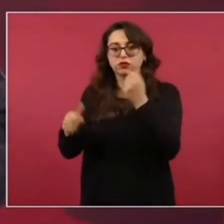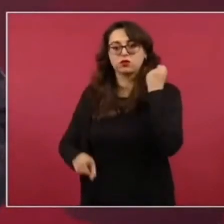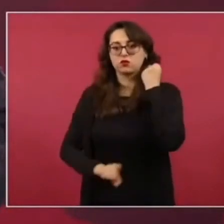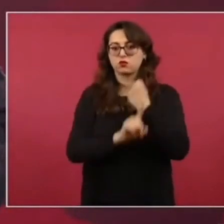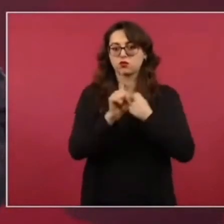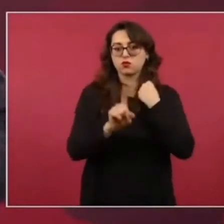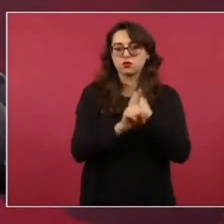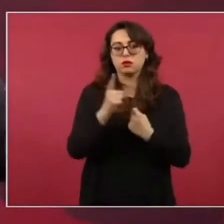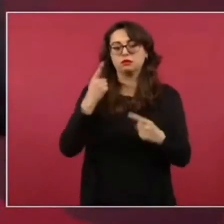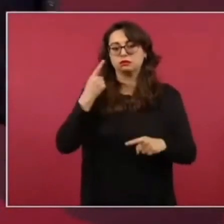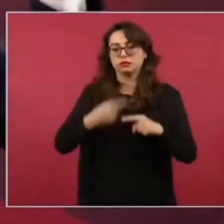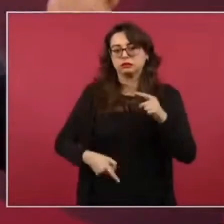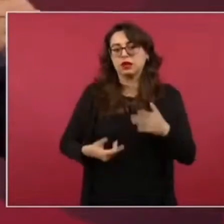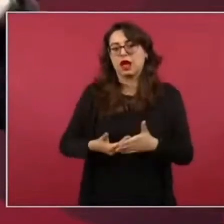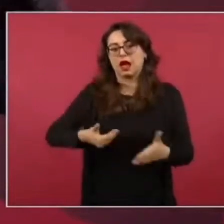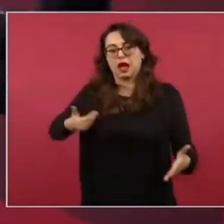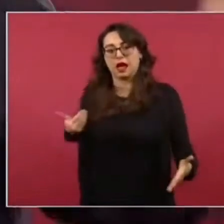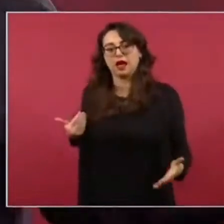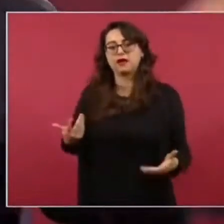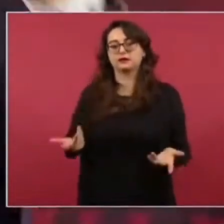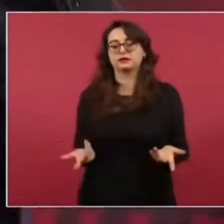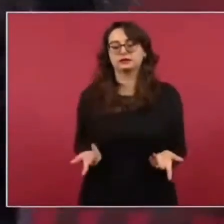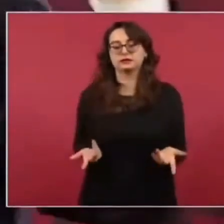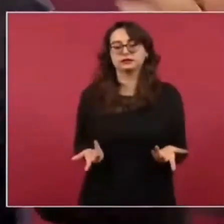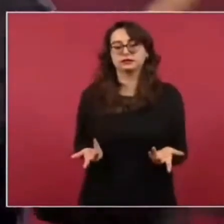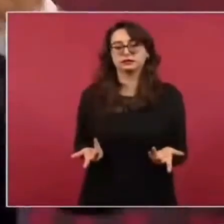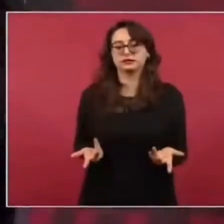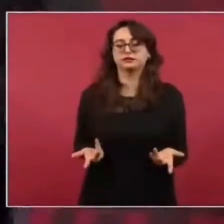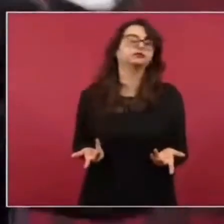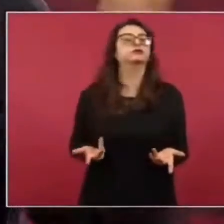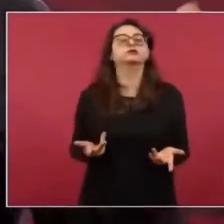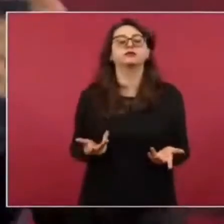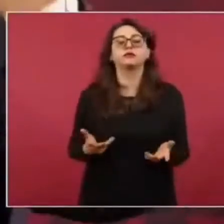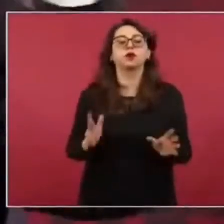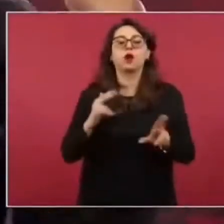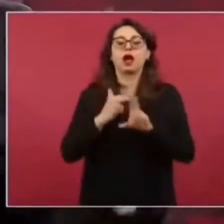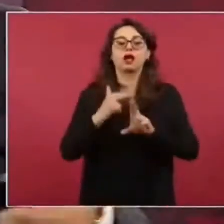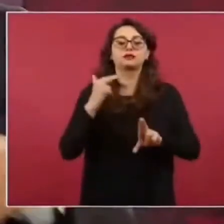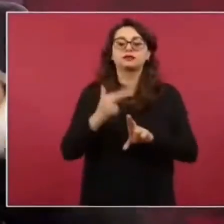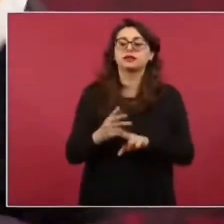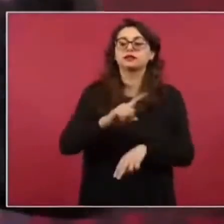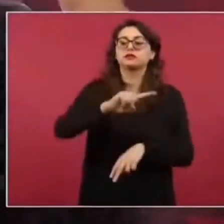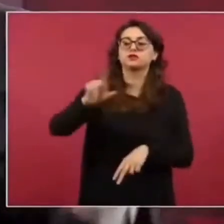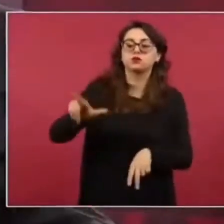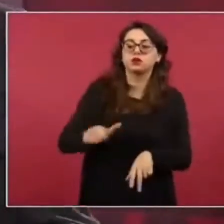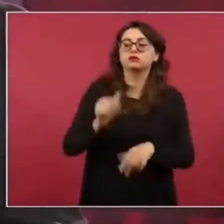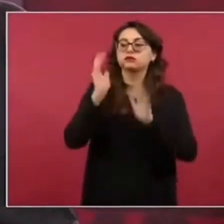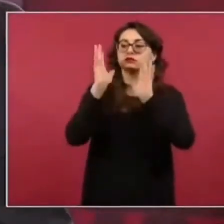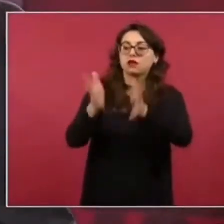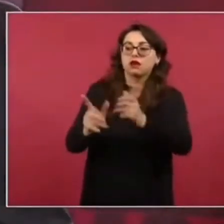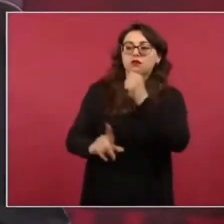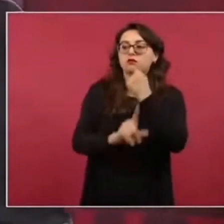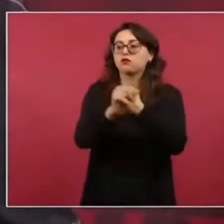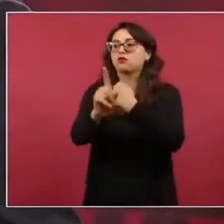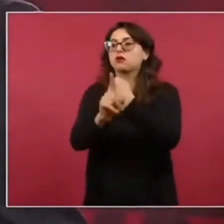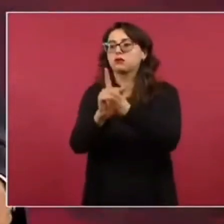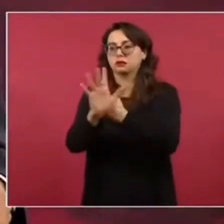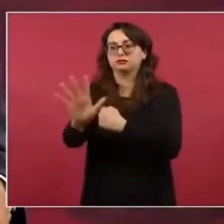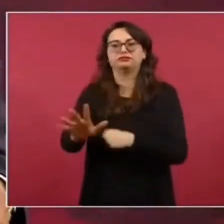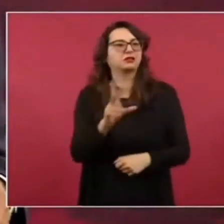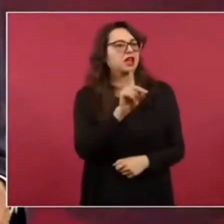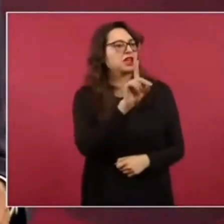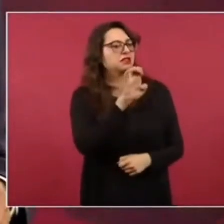no nada más la DEA y la CIA y los